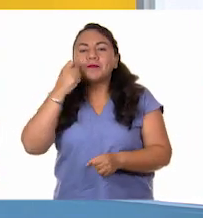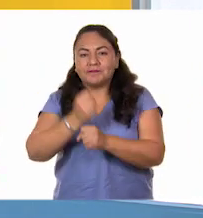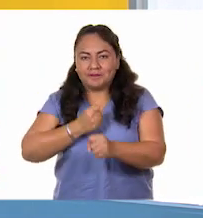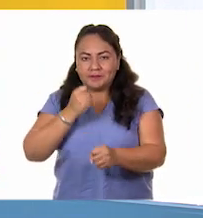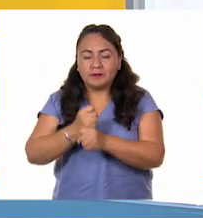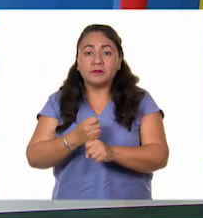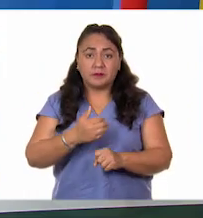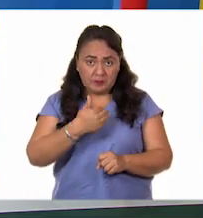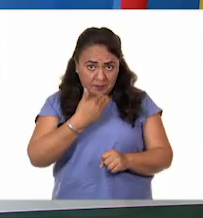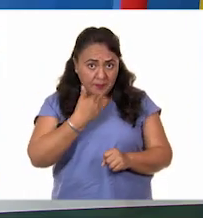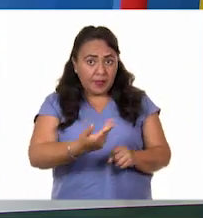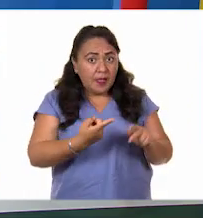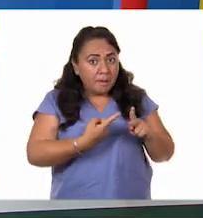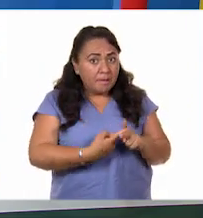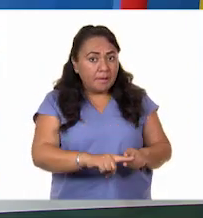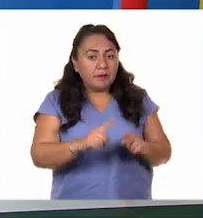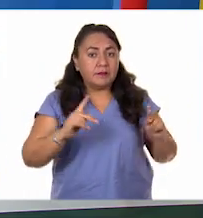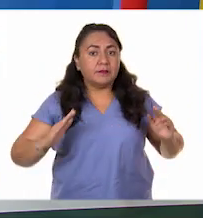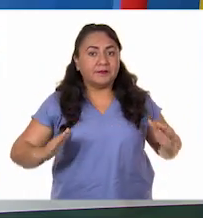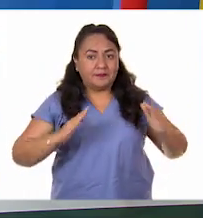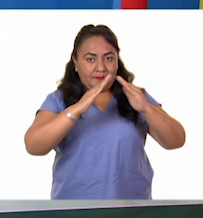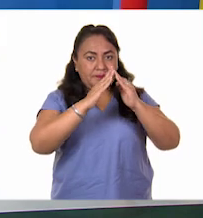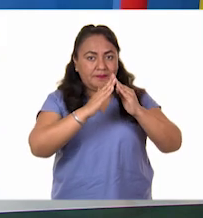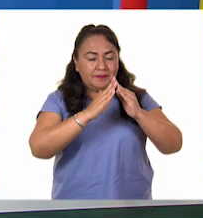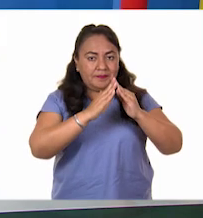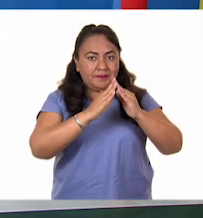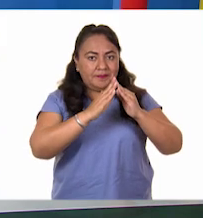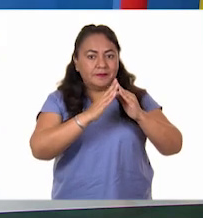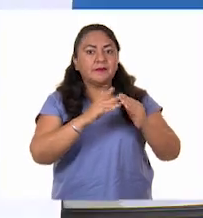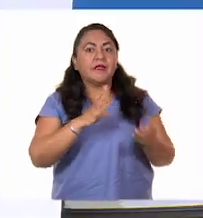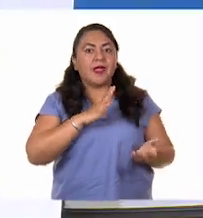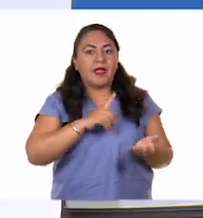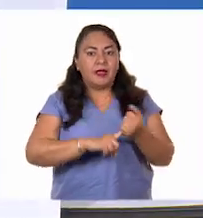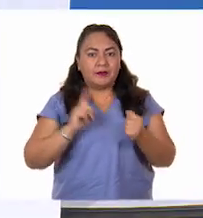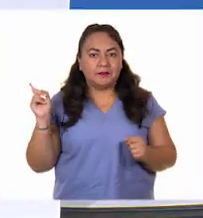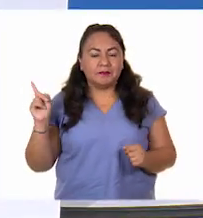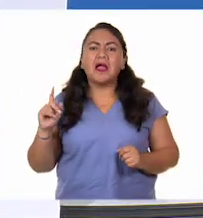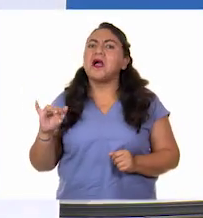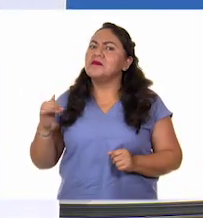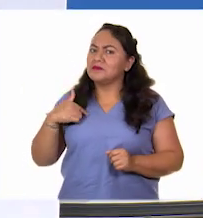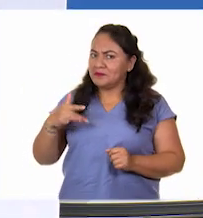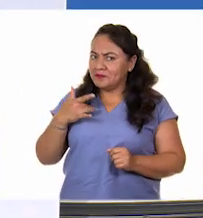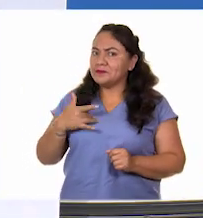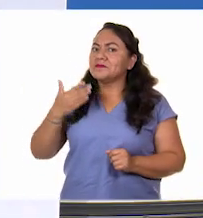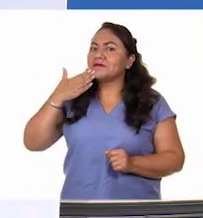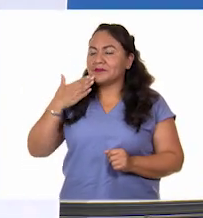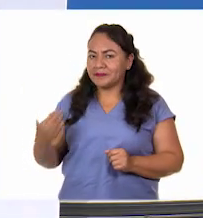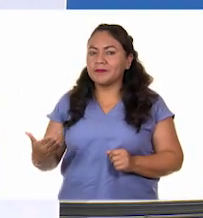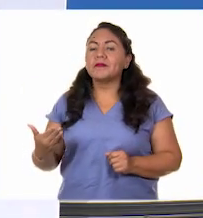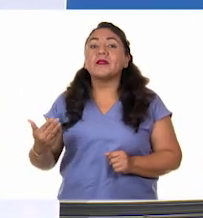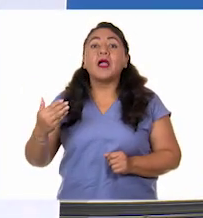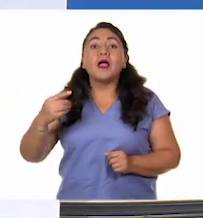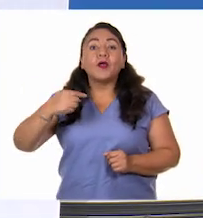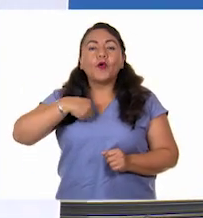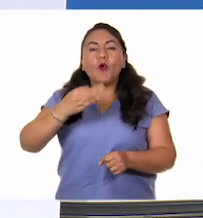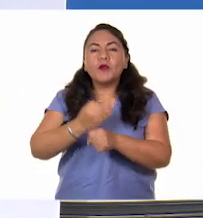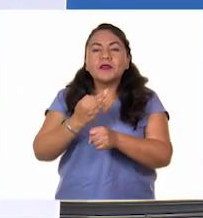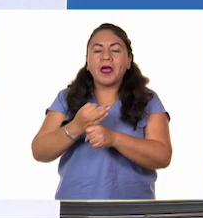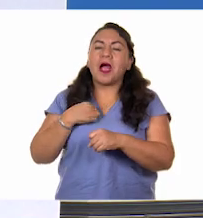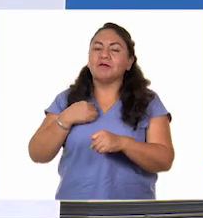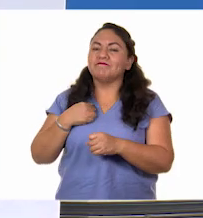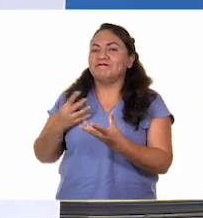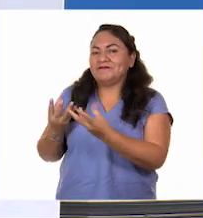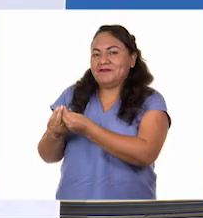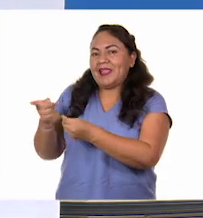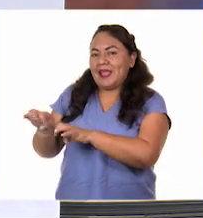con las pirámides? Con nuestras integrantes de las pirámides que tenemos aquí. Me parece perfecto. Yo me voy con ese equipo,